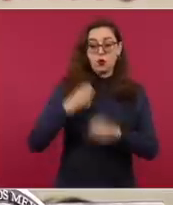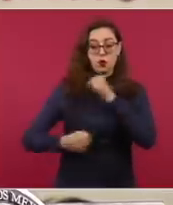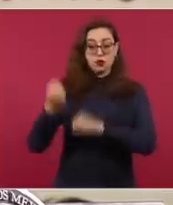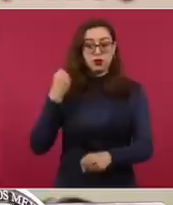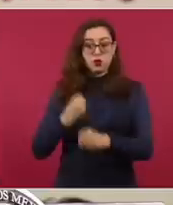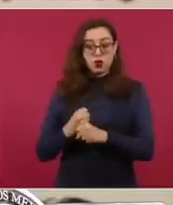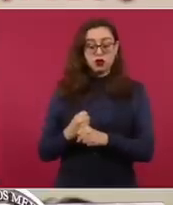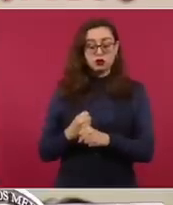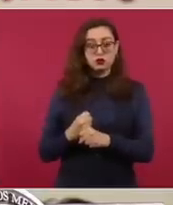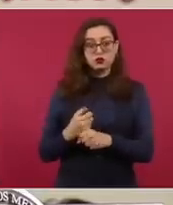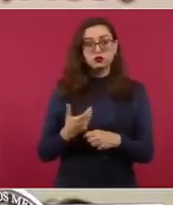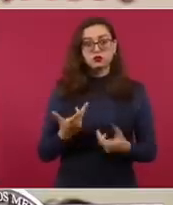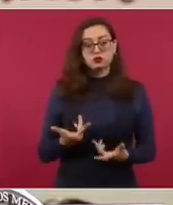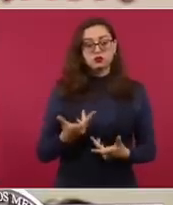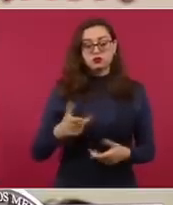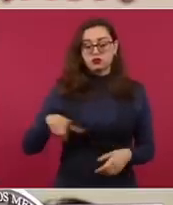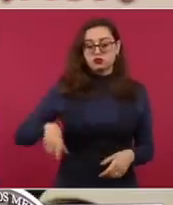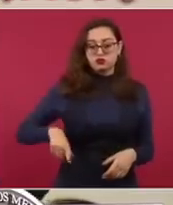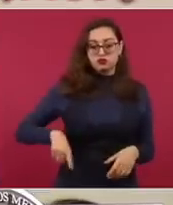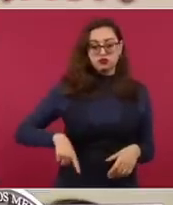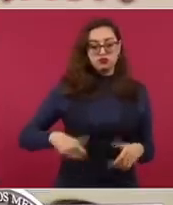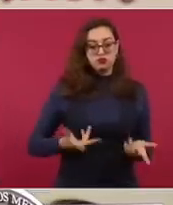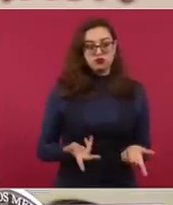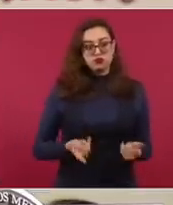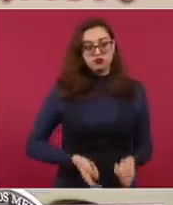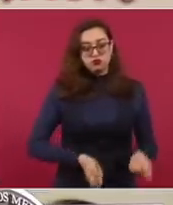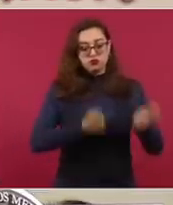Norteamérica tenía o no tenía un futuro común. Muy recientemente.